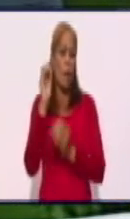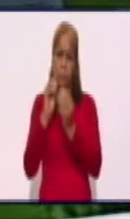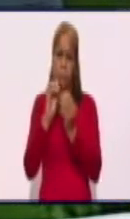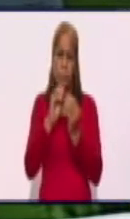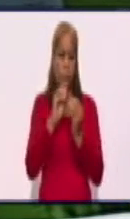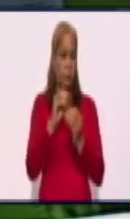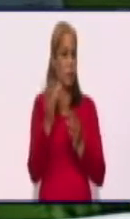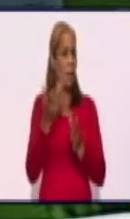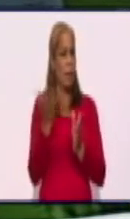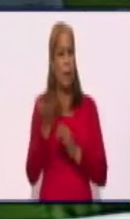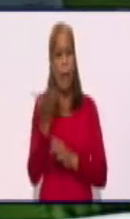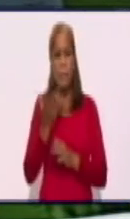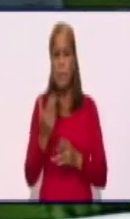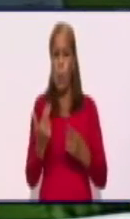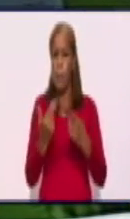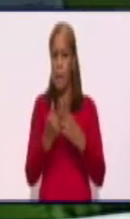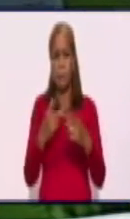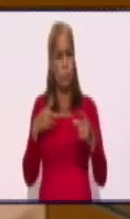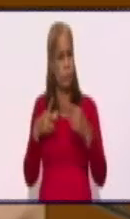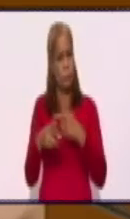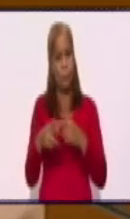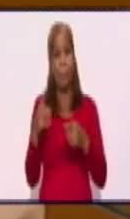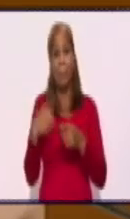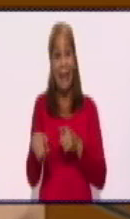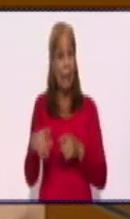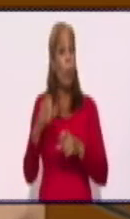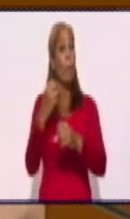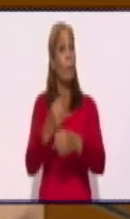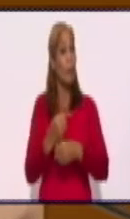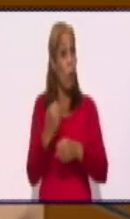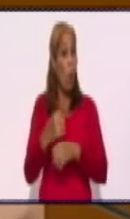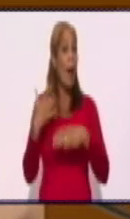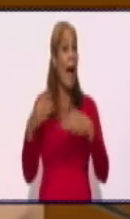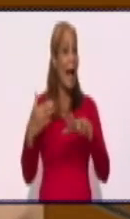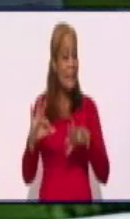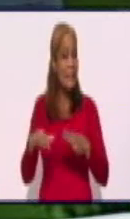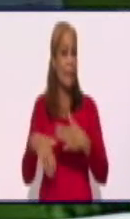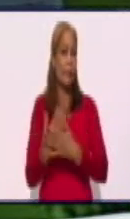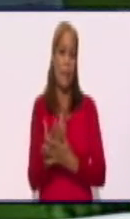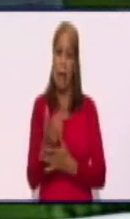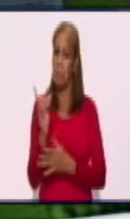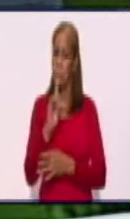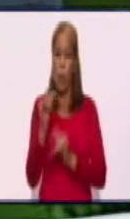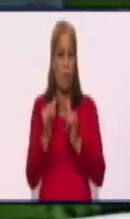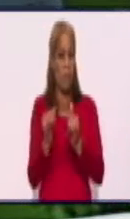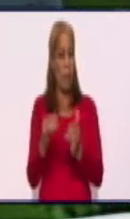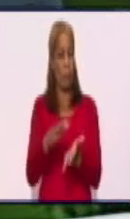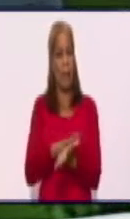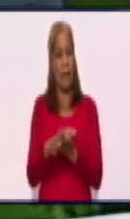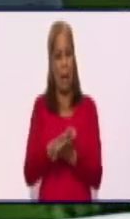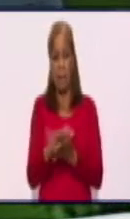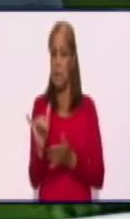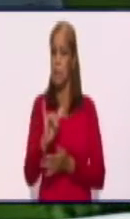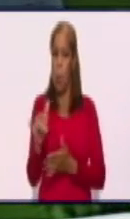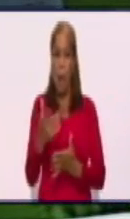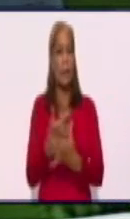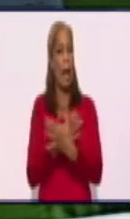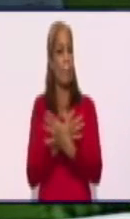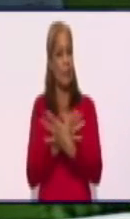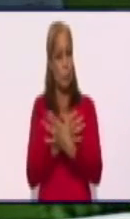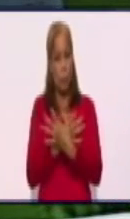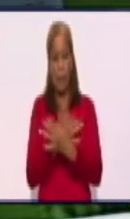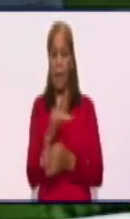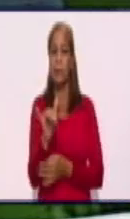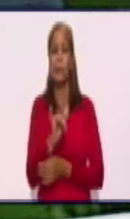cortaron rápido... Pero Pilón está en cero hace varios días. Pero está en cero hace varios días. El propio Campechuela es de los que menos reporta.